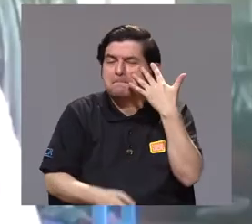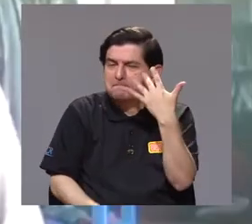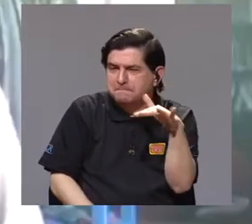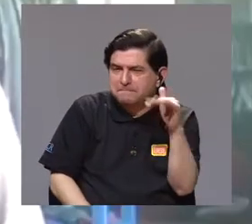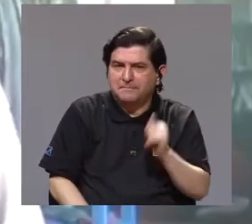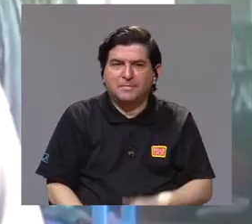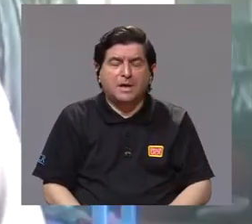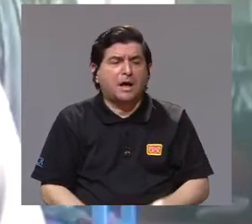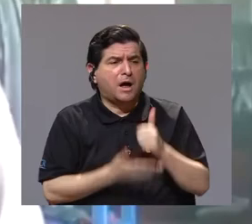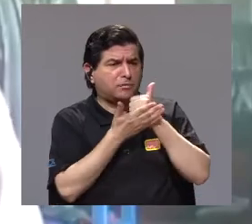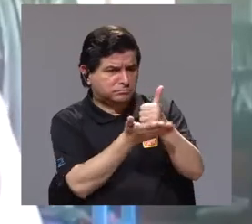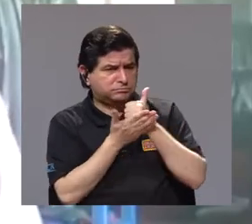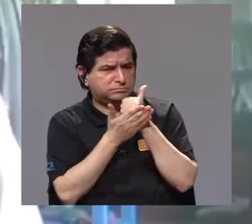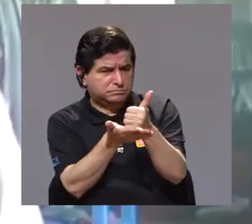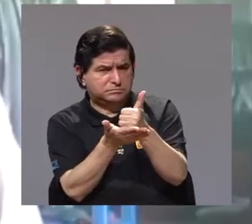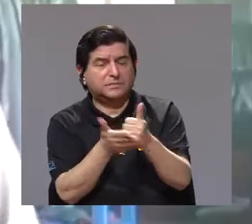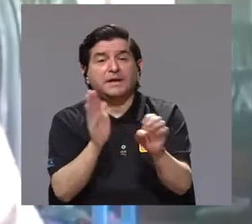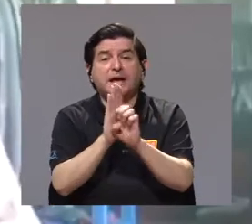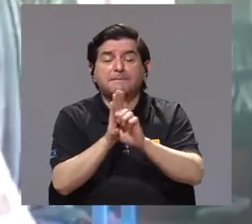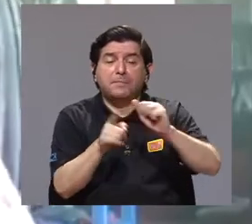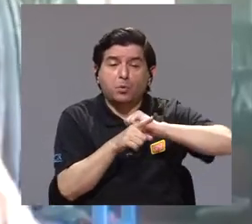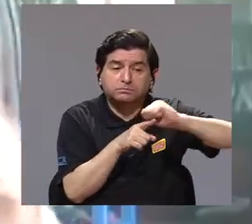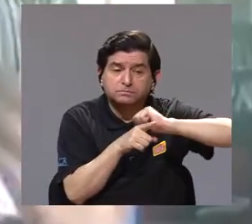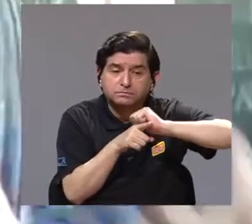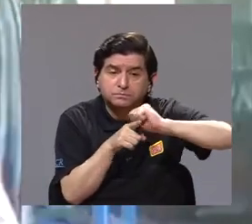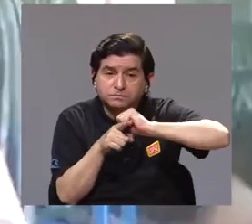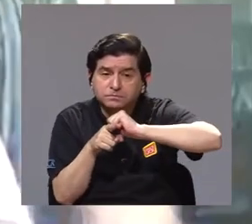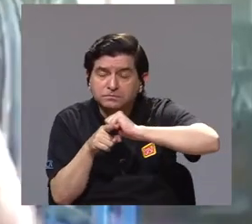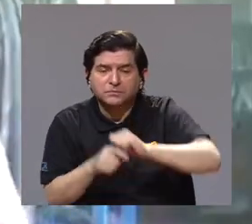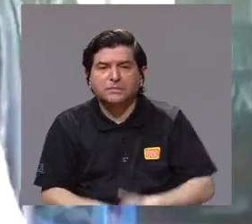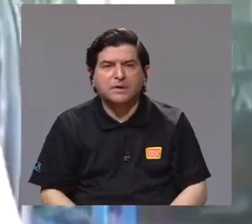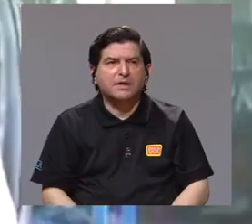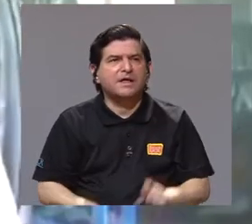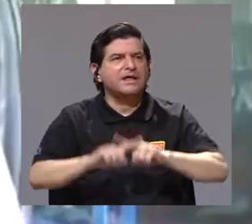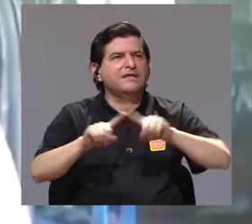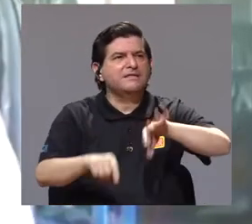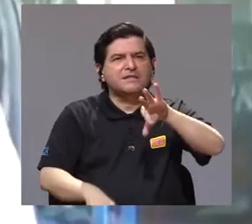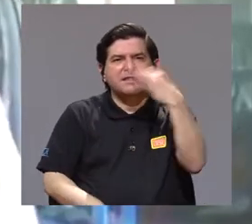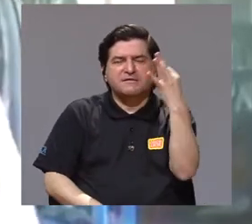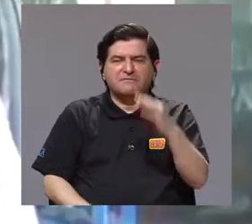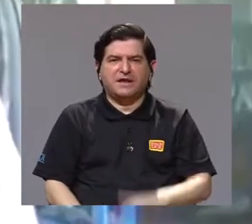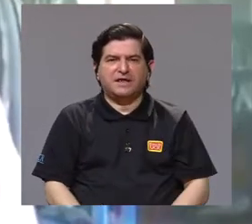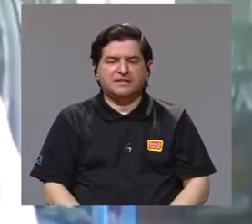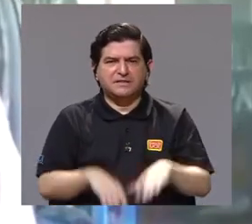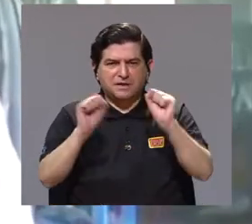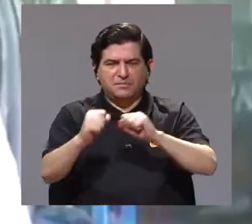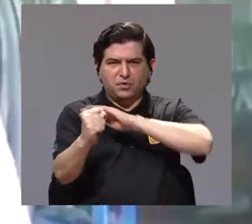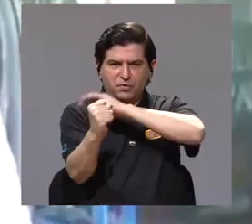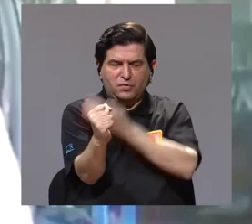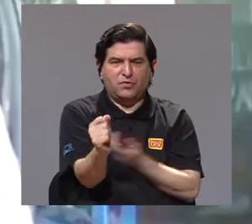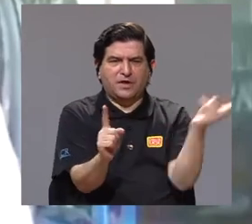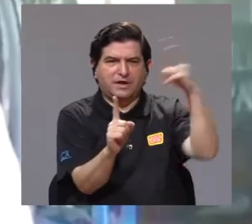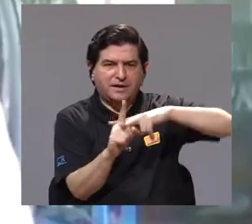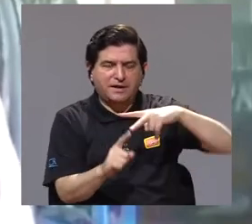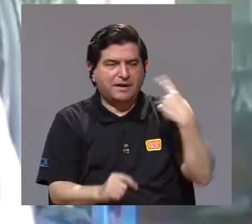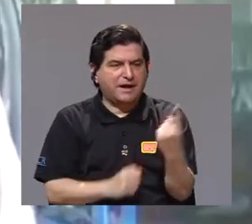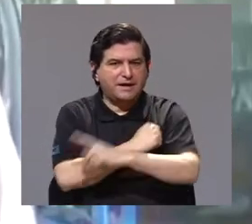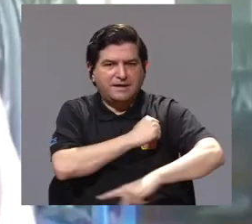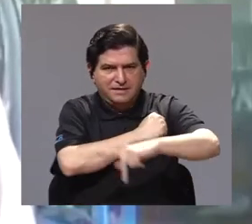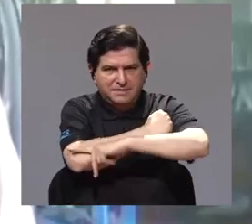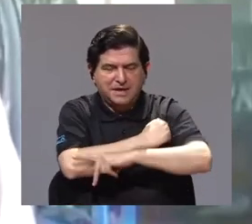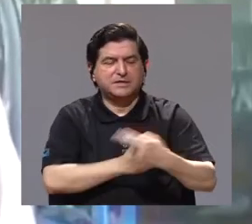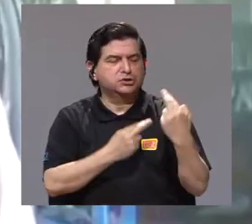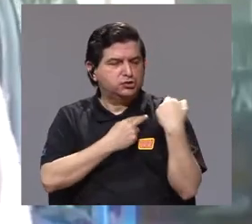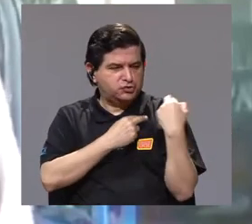problemas similares, para colaborar, para, por ejemplo, dar capacitaciones y, de alguna u otra forma, empoderar a cada